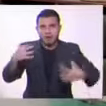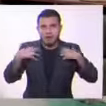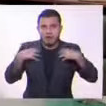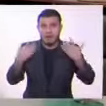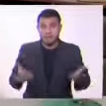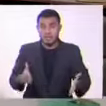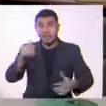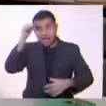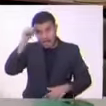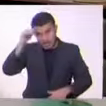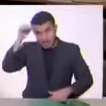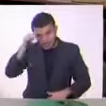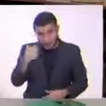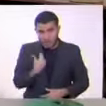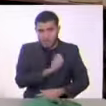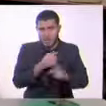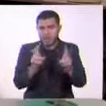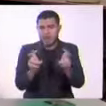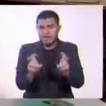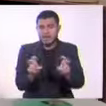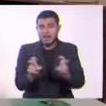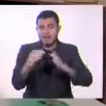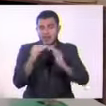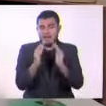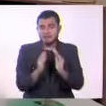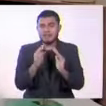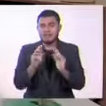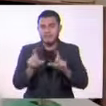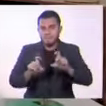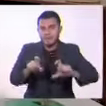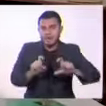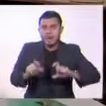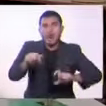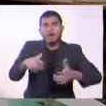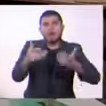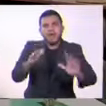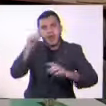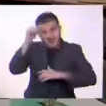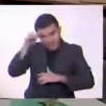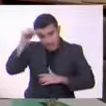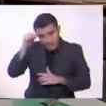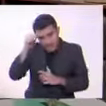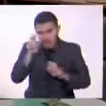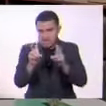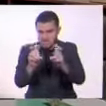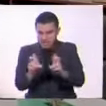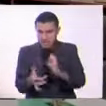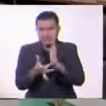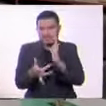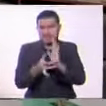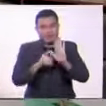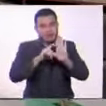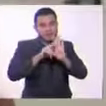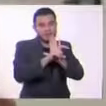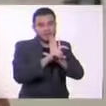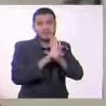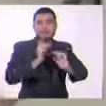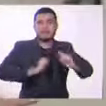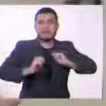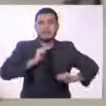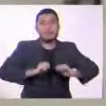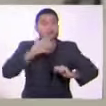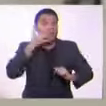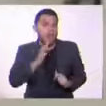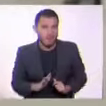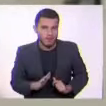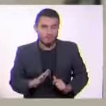hemos analizado el contenido de Casa de Muñecas, analizaremos aspectos técnicos del guión teatral. En primer